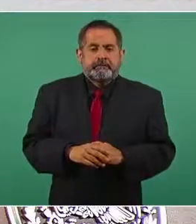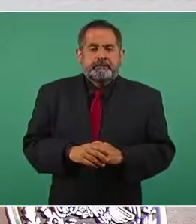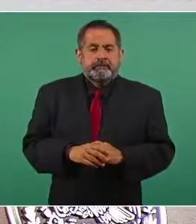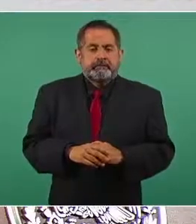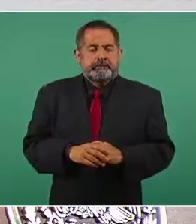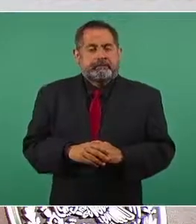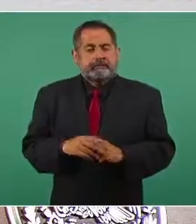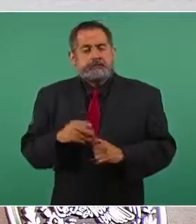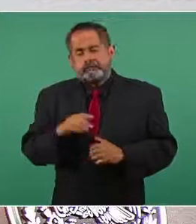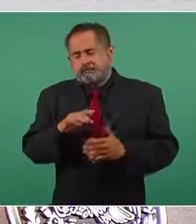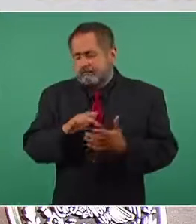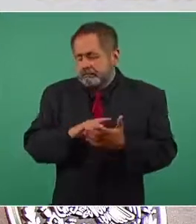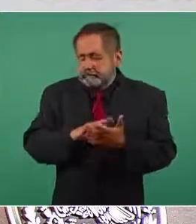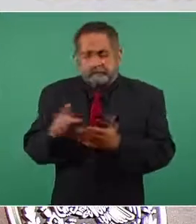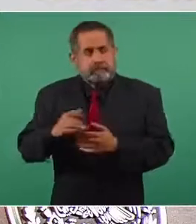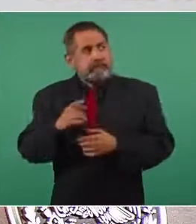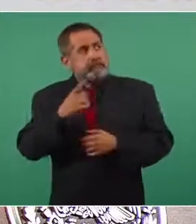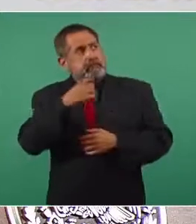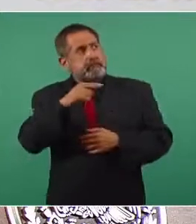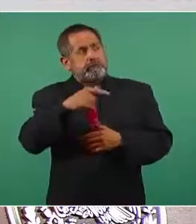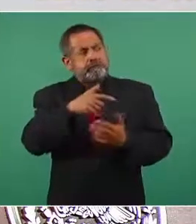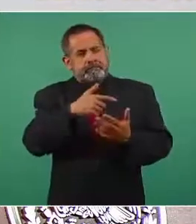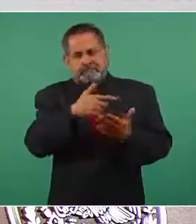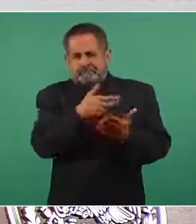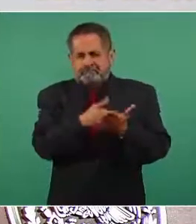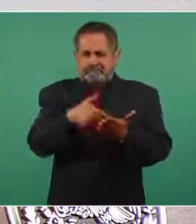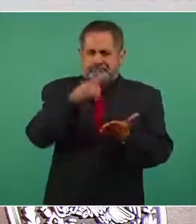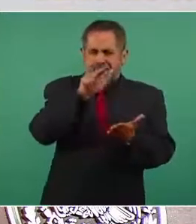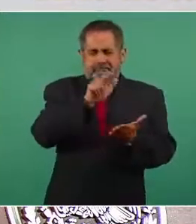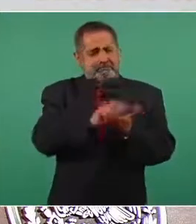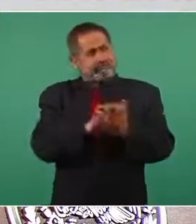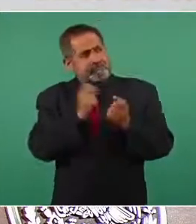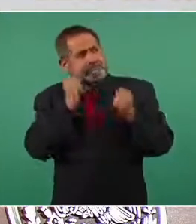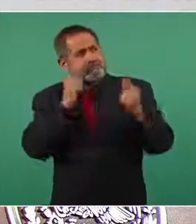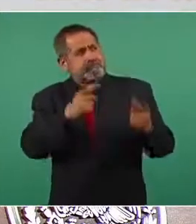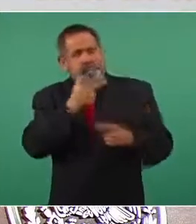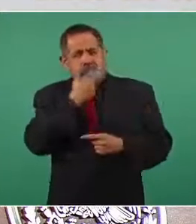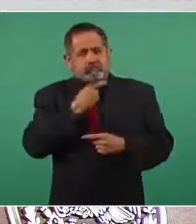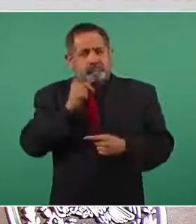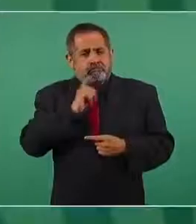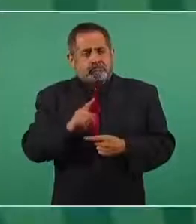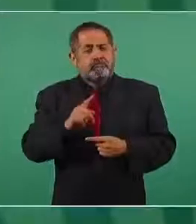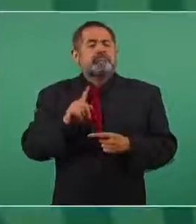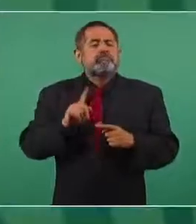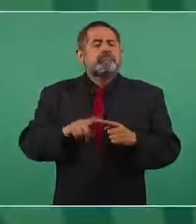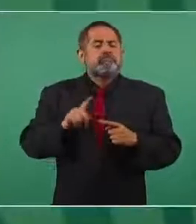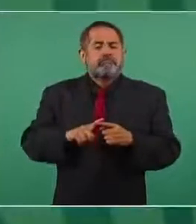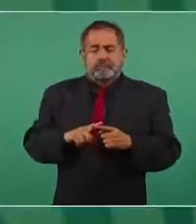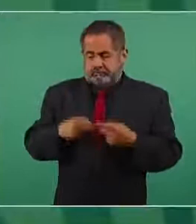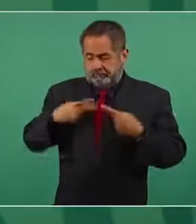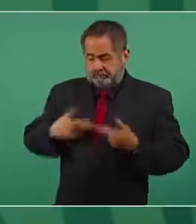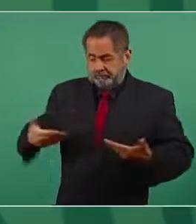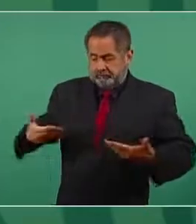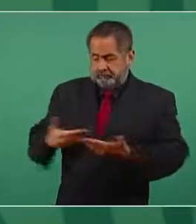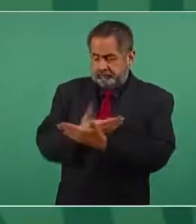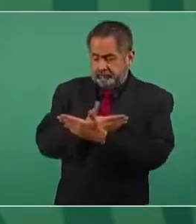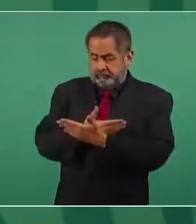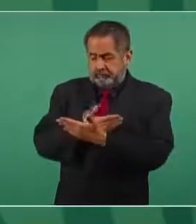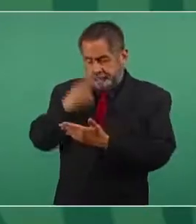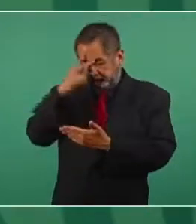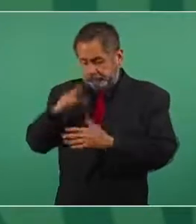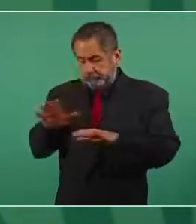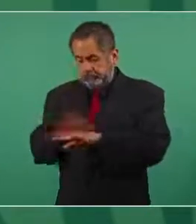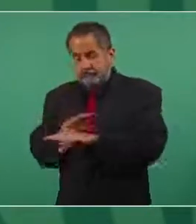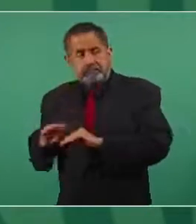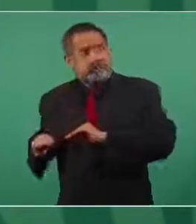héroes y las heroínas, nuestros paisanos, migrantes, nos